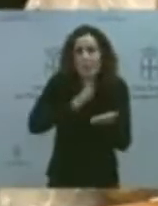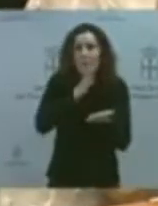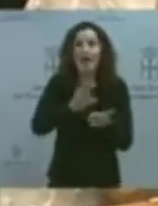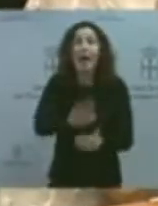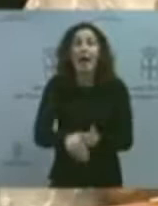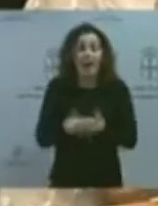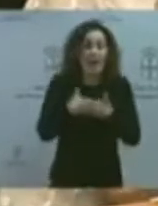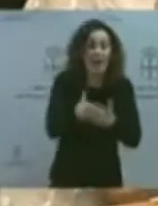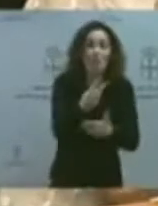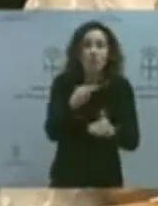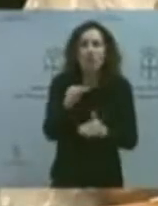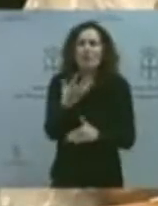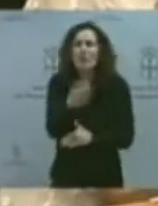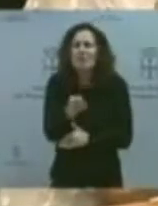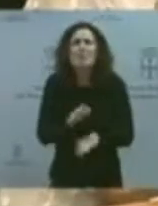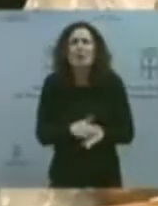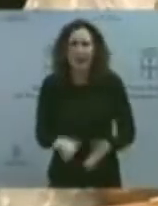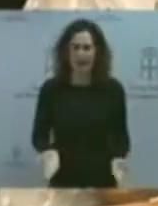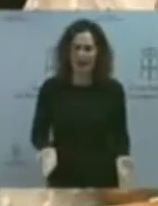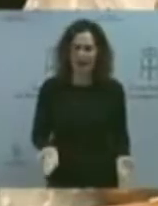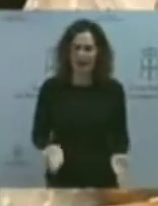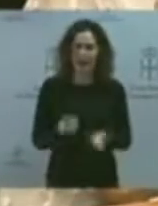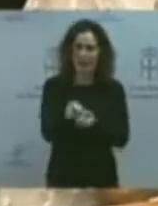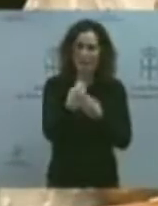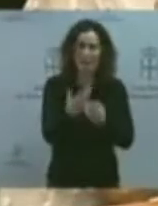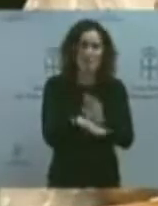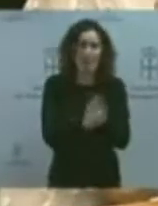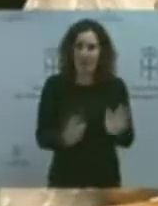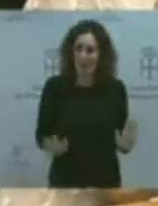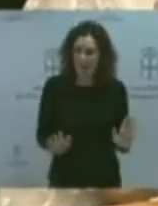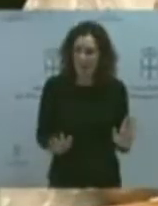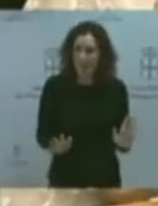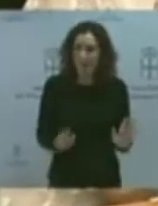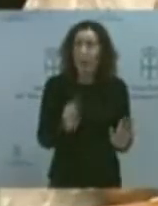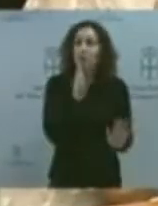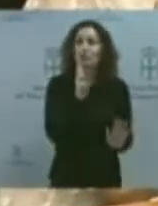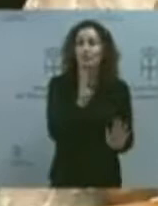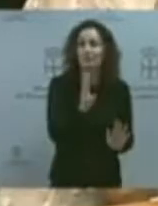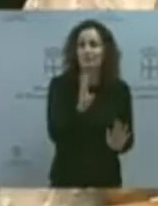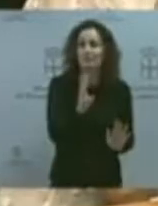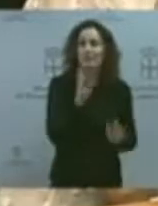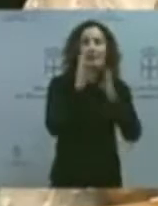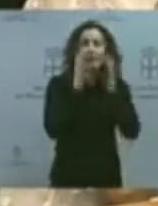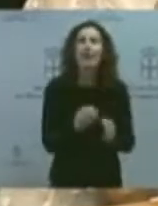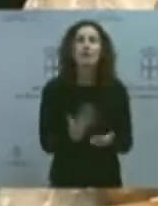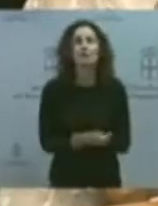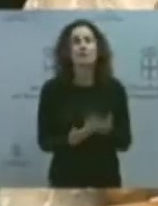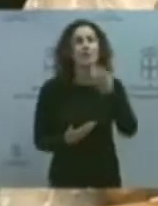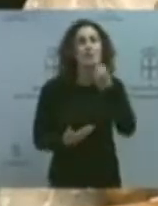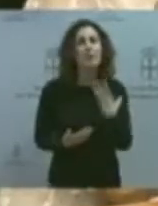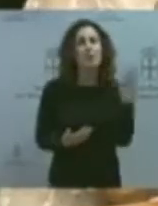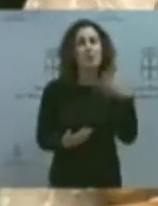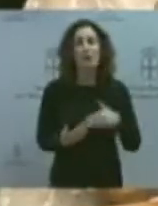y estuvimos tres años hasta que descubrimos que no había interés general justificado y cuando revisamos la documentación, y sale publicado en el